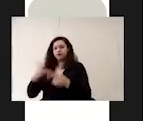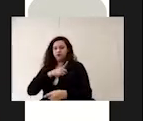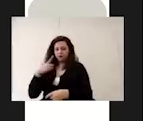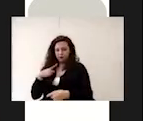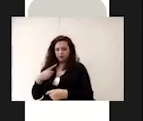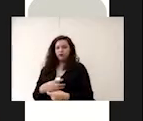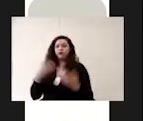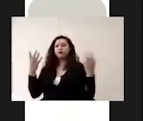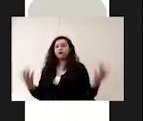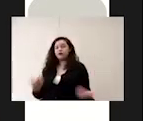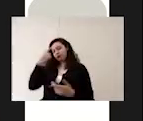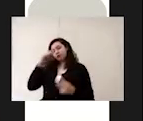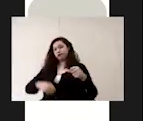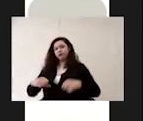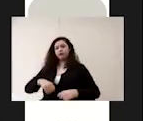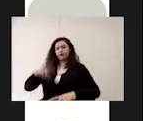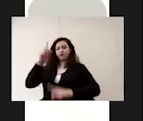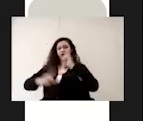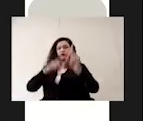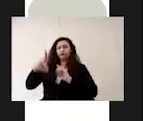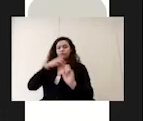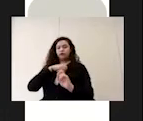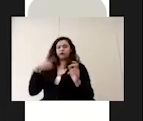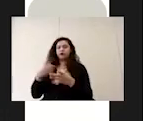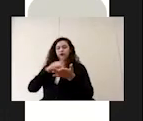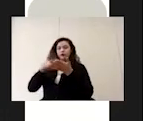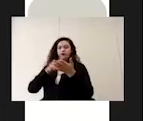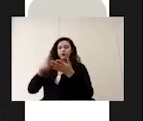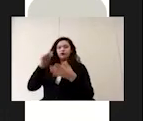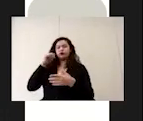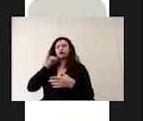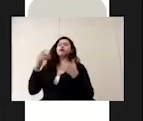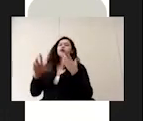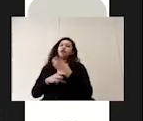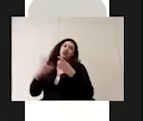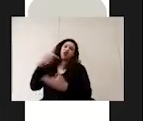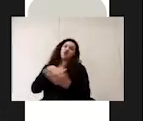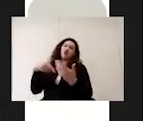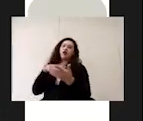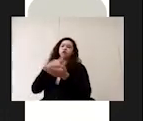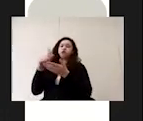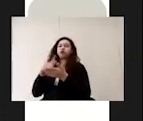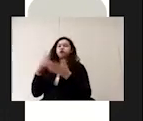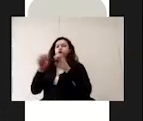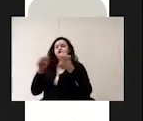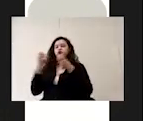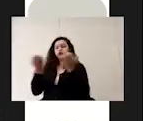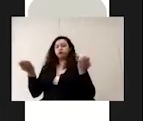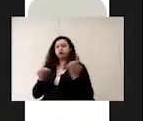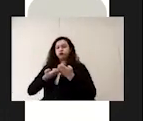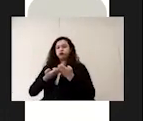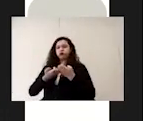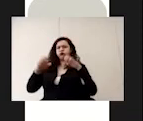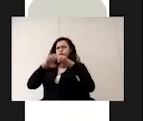respecto a las actividades deportivas se debe realizar limpieza continua de las instalaciones equipos y herramientas de